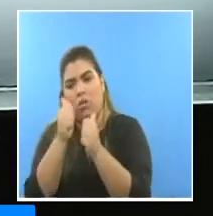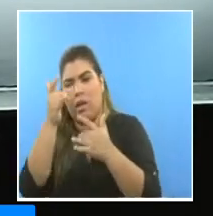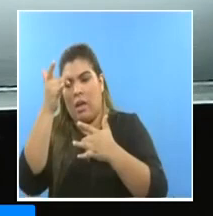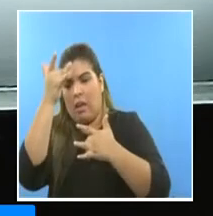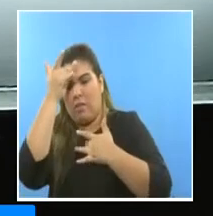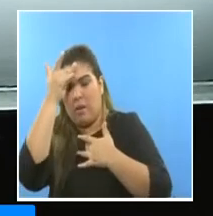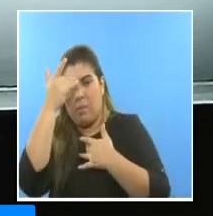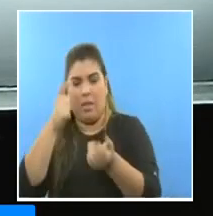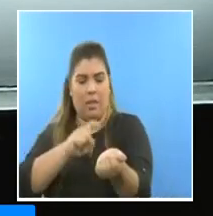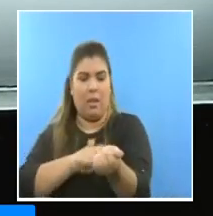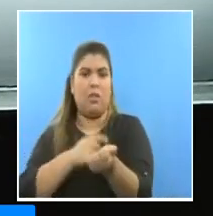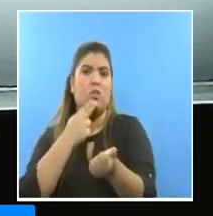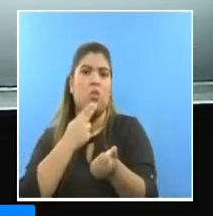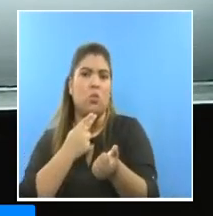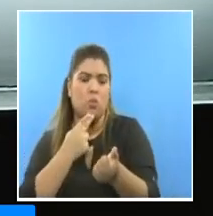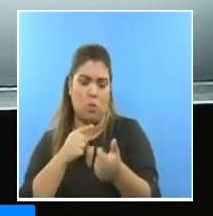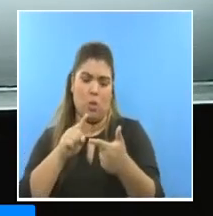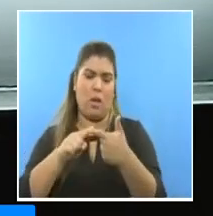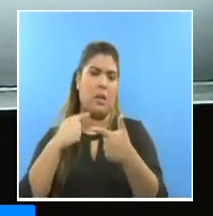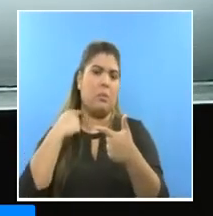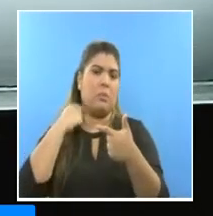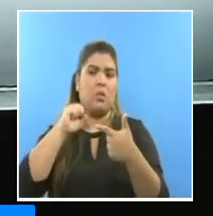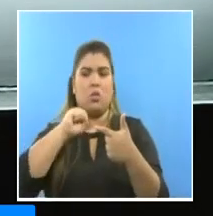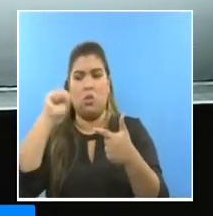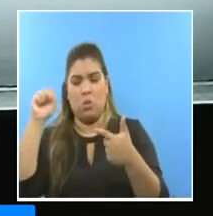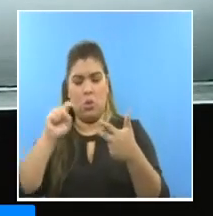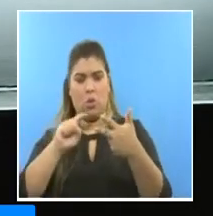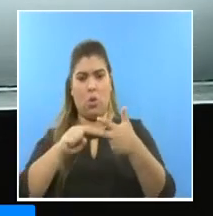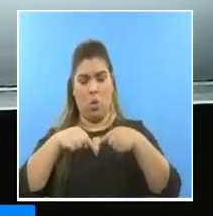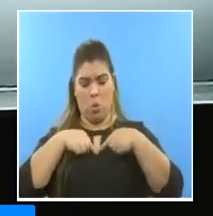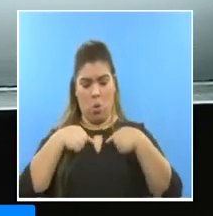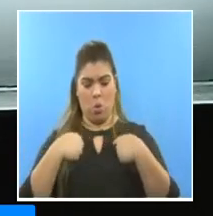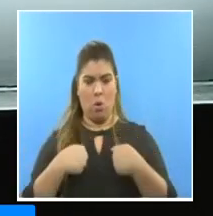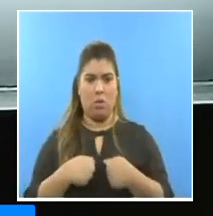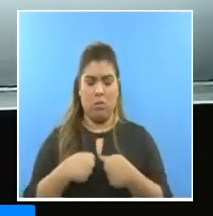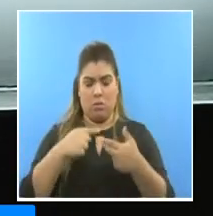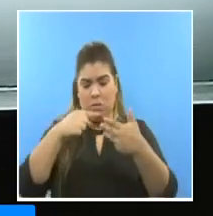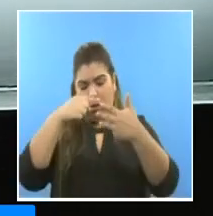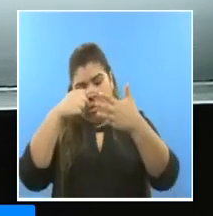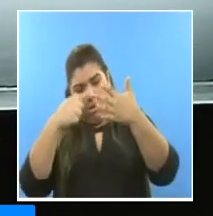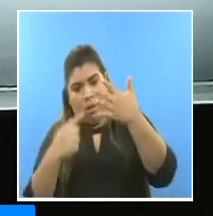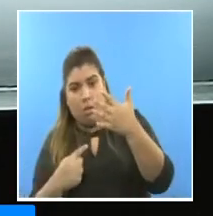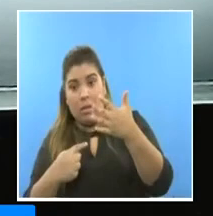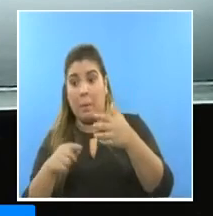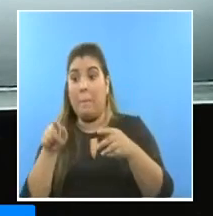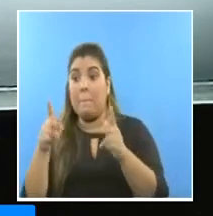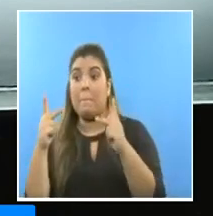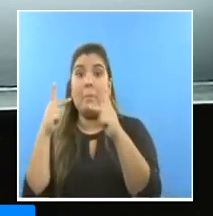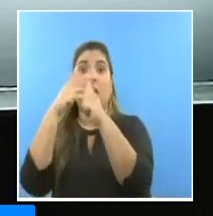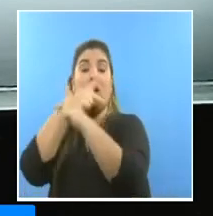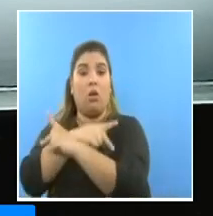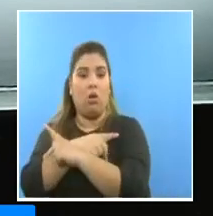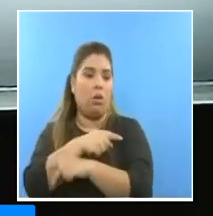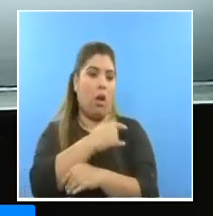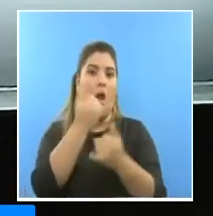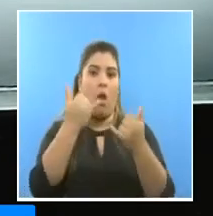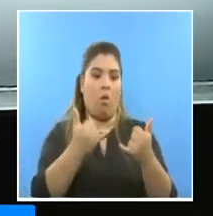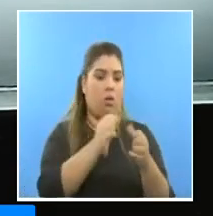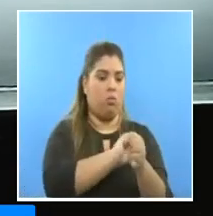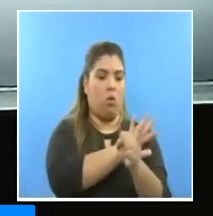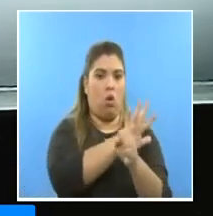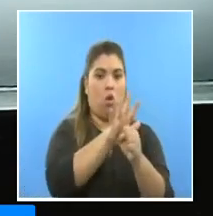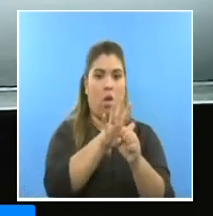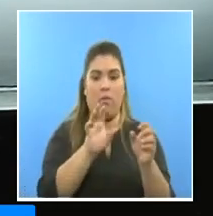diabetes hipertensión arterial enfermedad cardiovascular las enfermedades crónicas y el país está